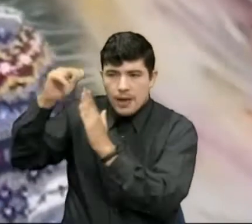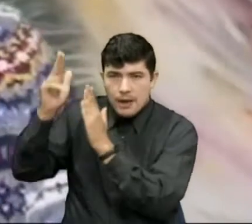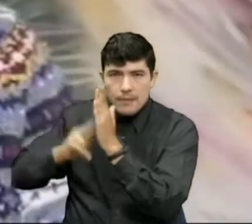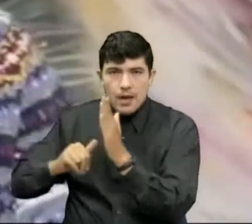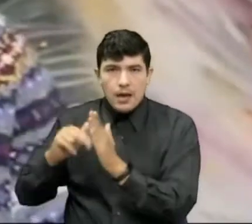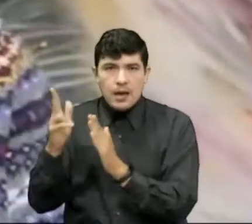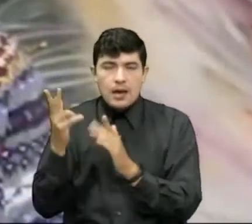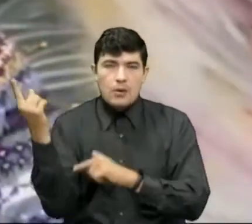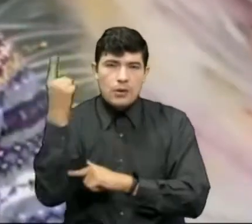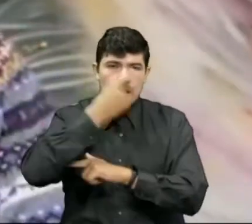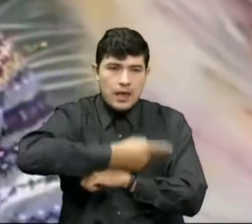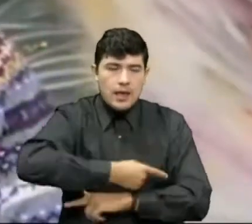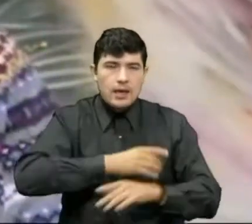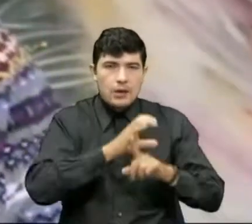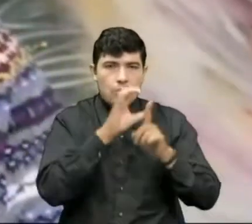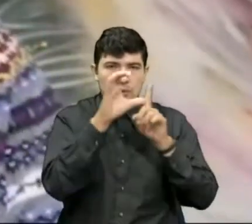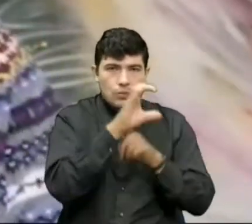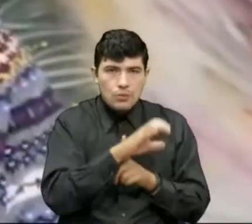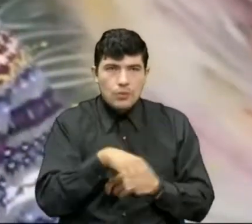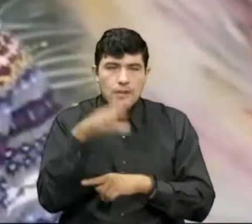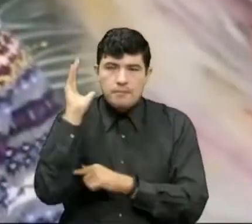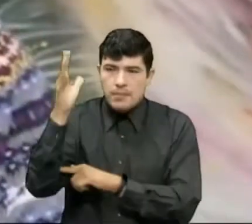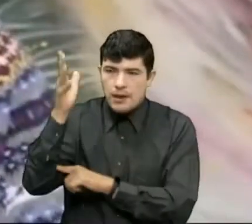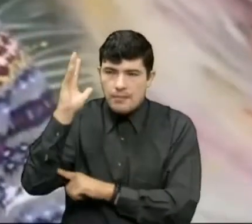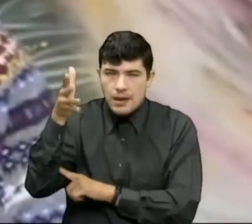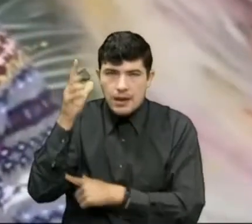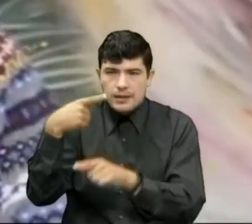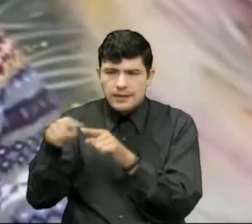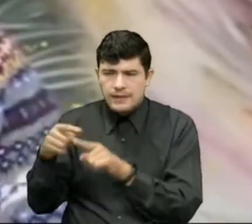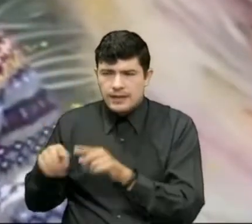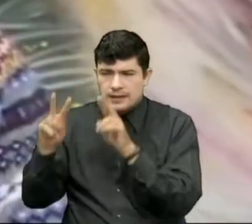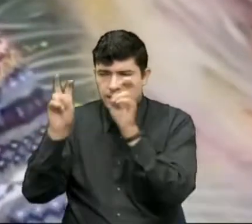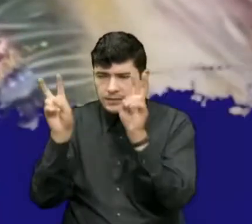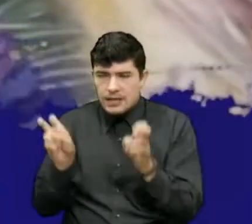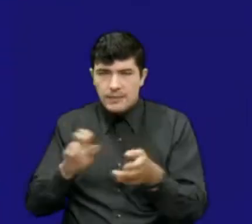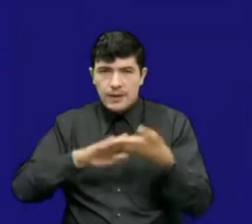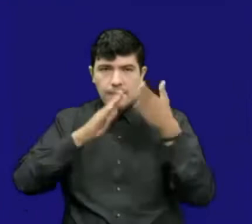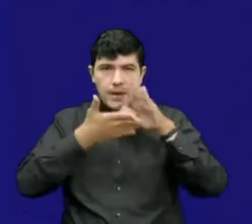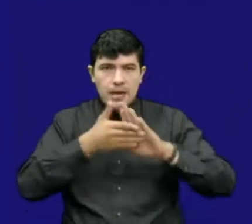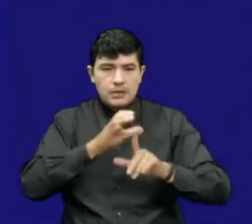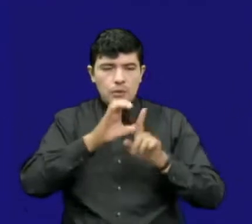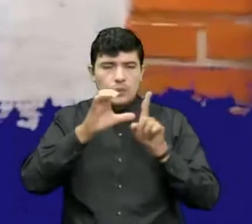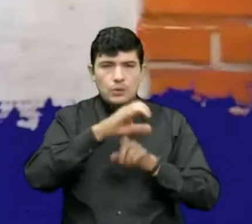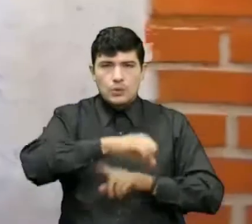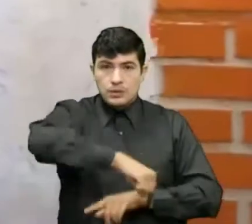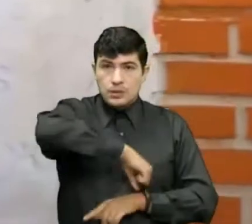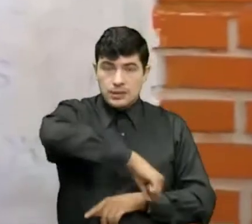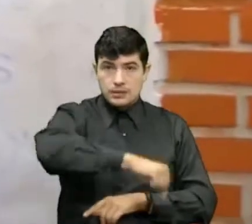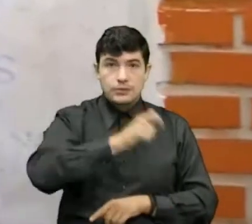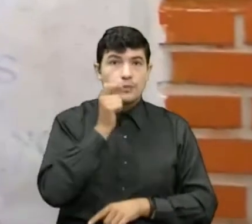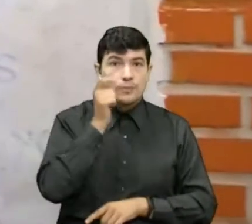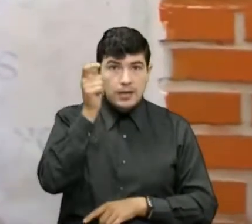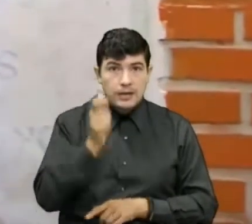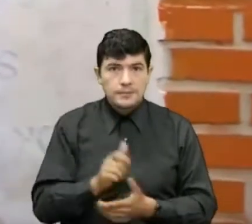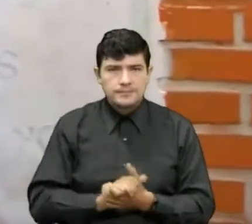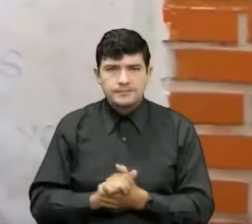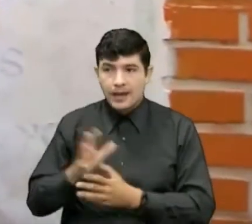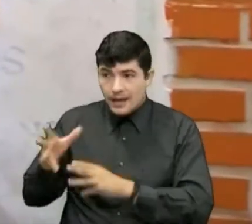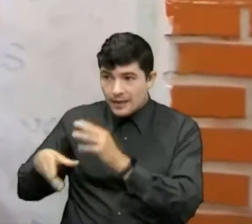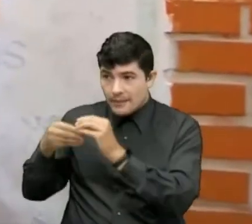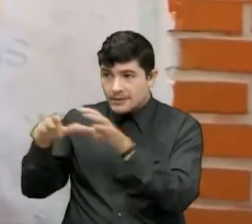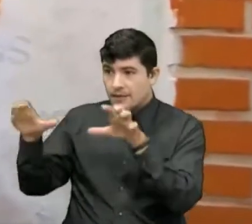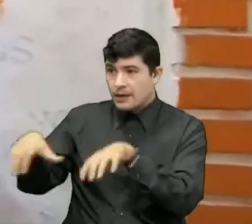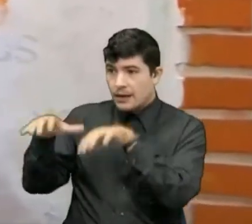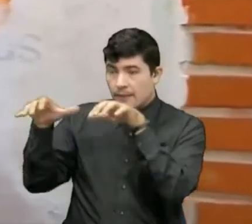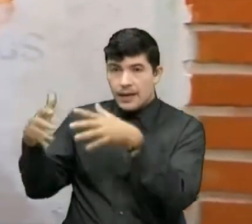culturales, ponencias de temática de cultura, paz y derechos humanos. Además de las integraciones y actividades que